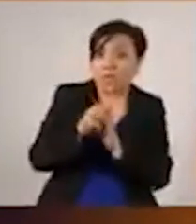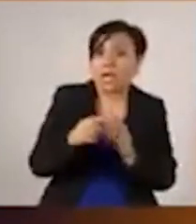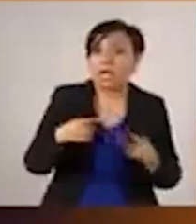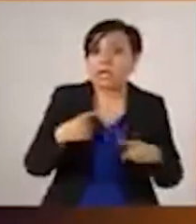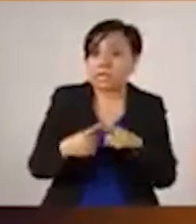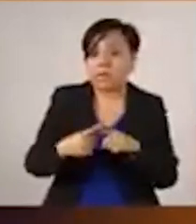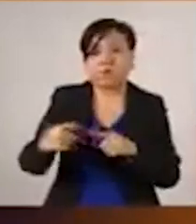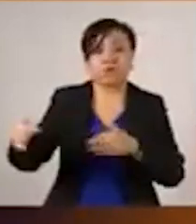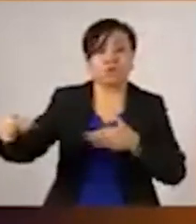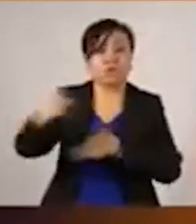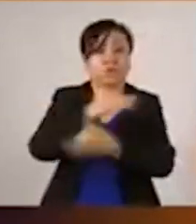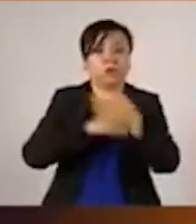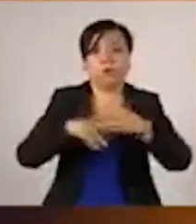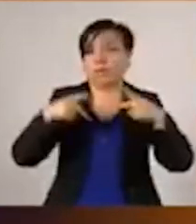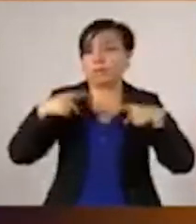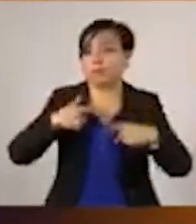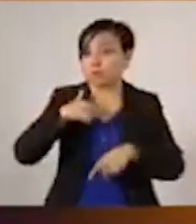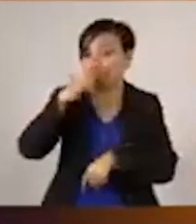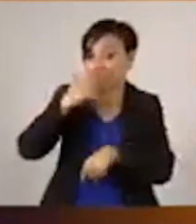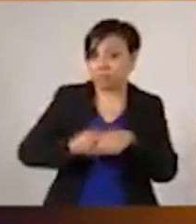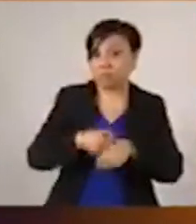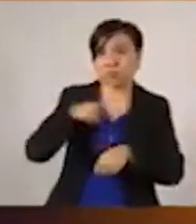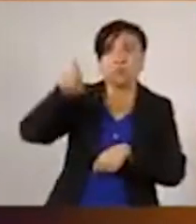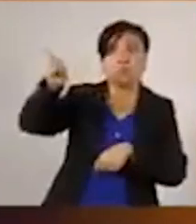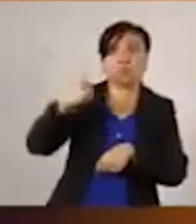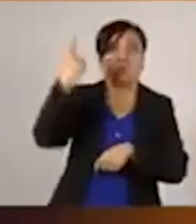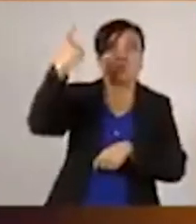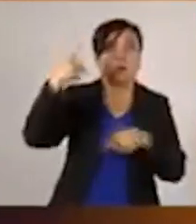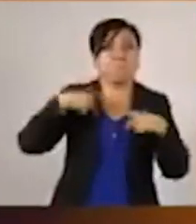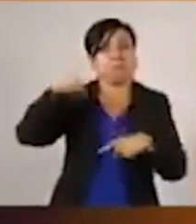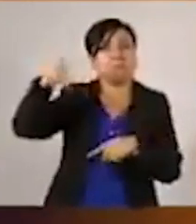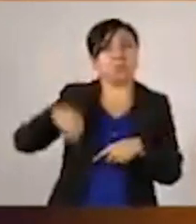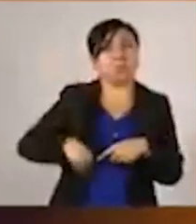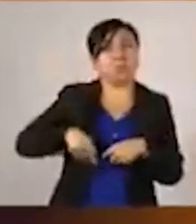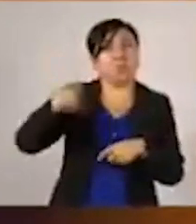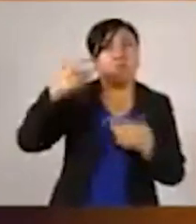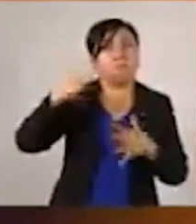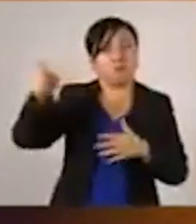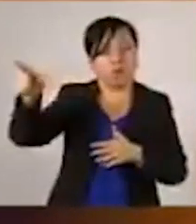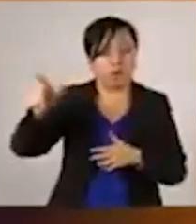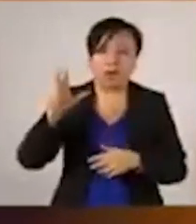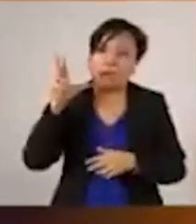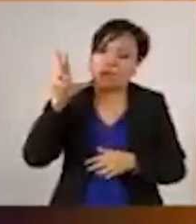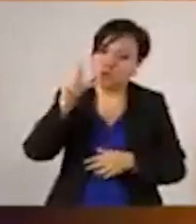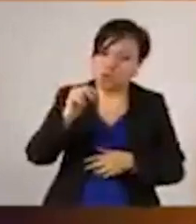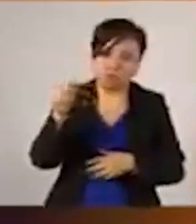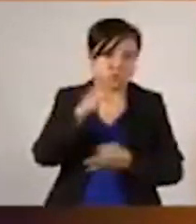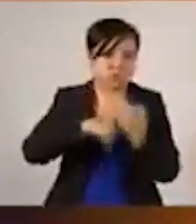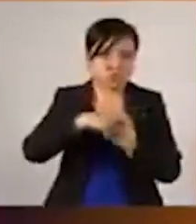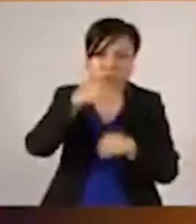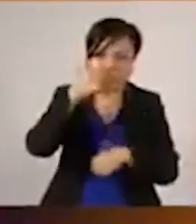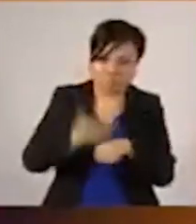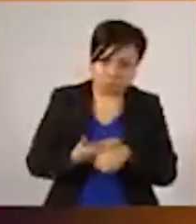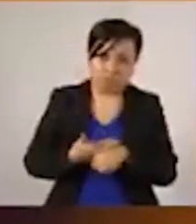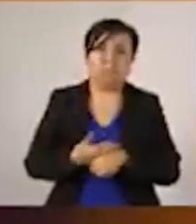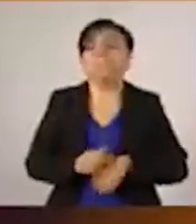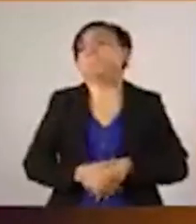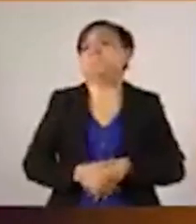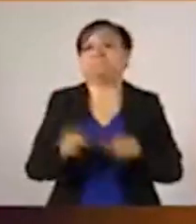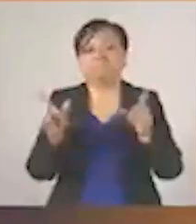corresponsables todas y todos, no uno, no otro, todos. Eso es lo que quería compartir. Gracias. Es cuanto.